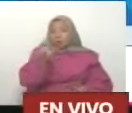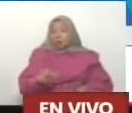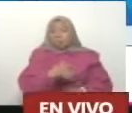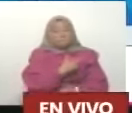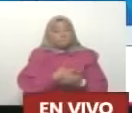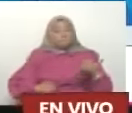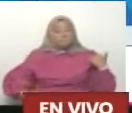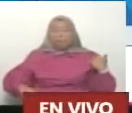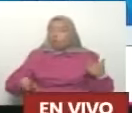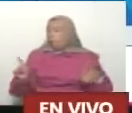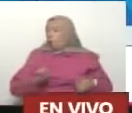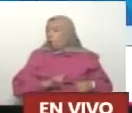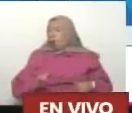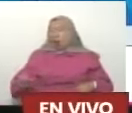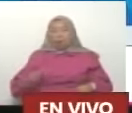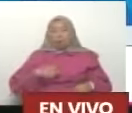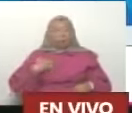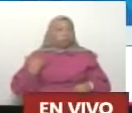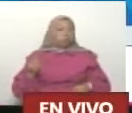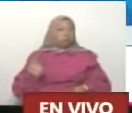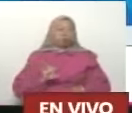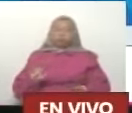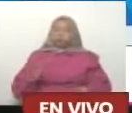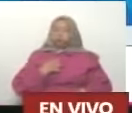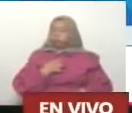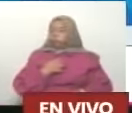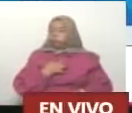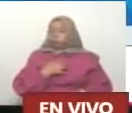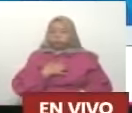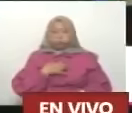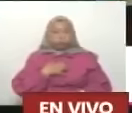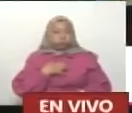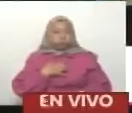le dijo no Novoa Novoa